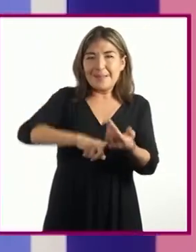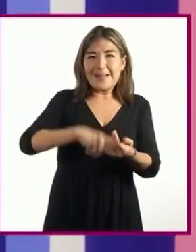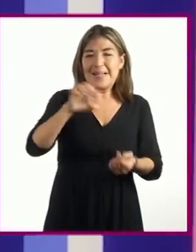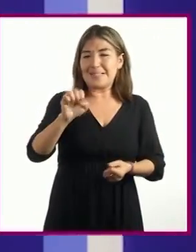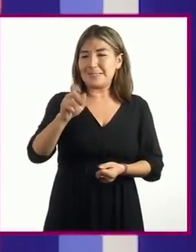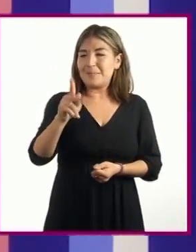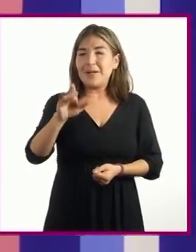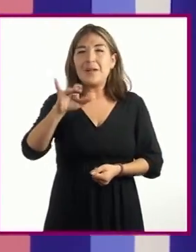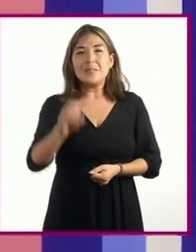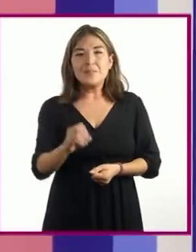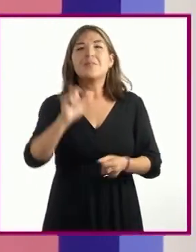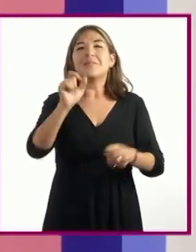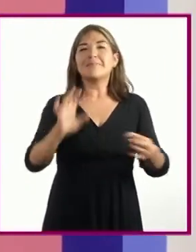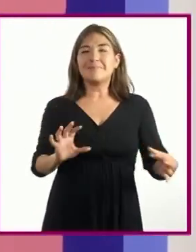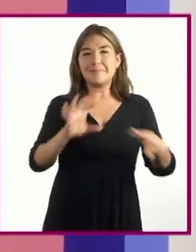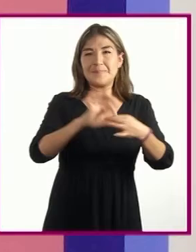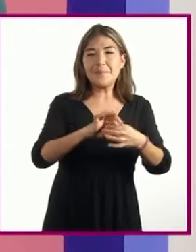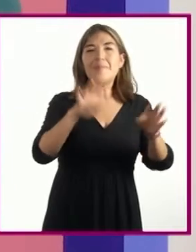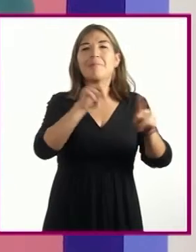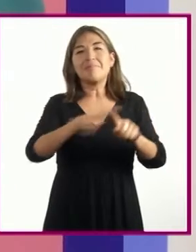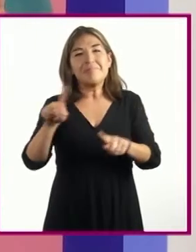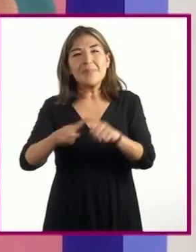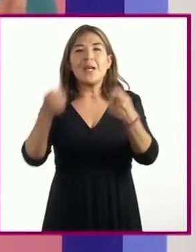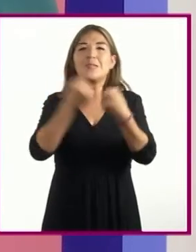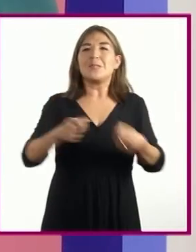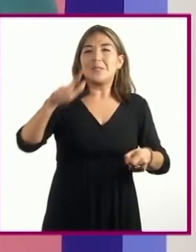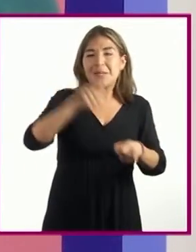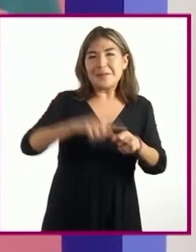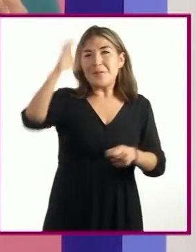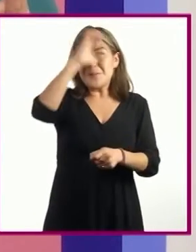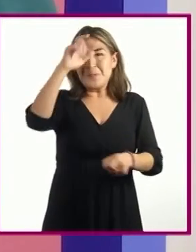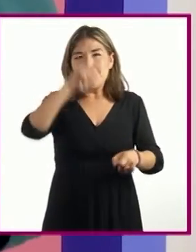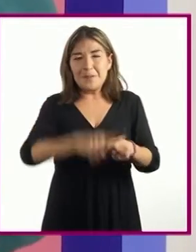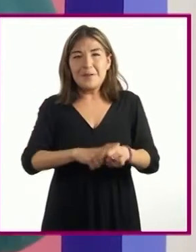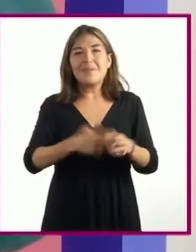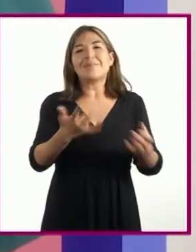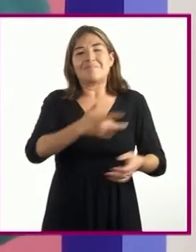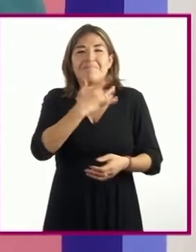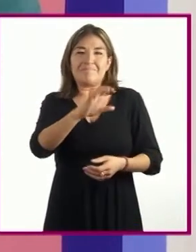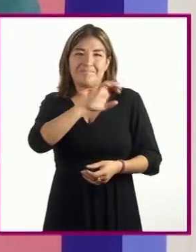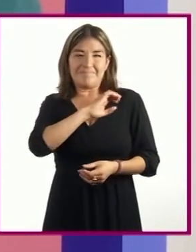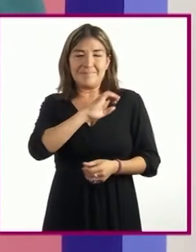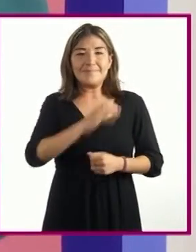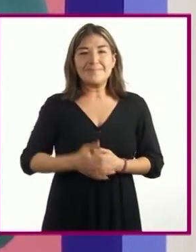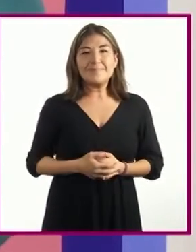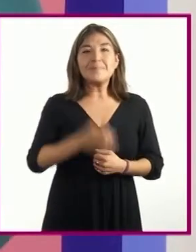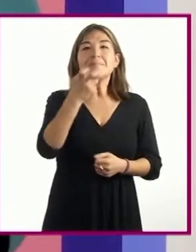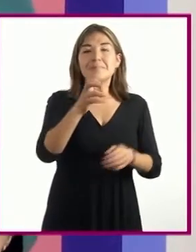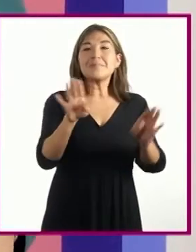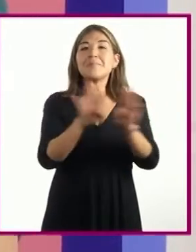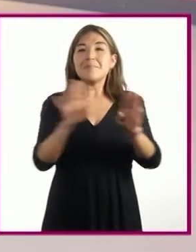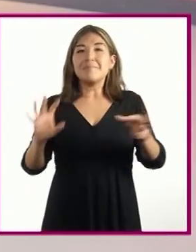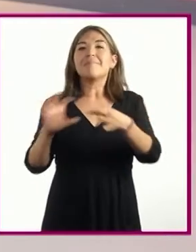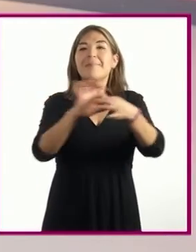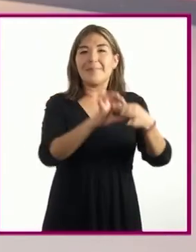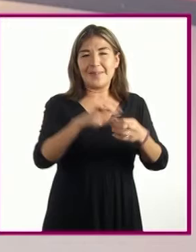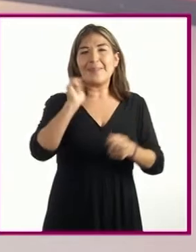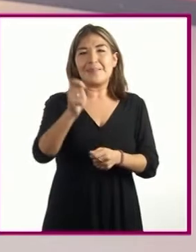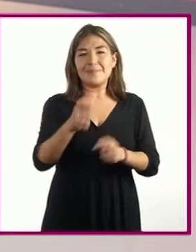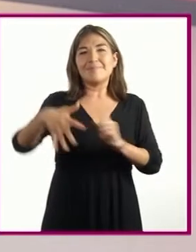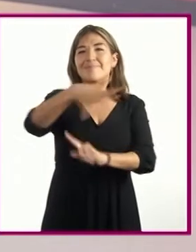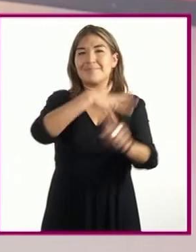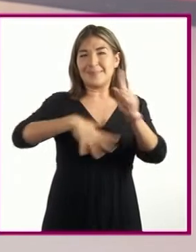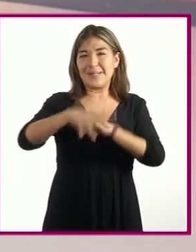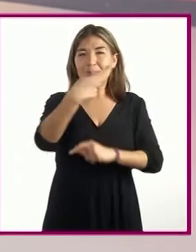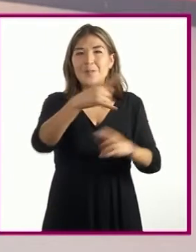el cual se asocia a determinada situación social, cultural o afectiva, y está relacionado con el contexto